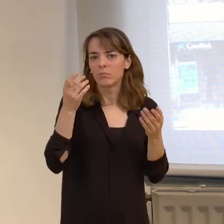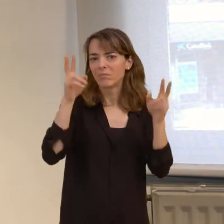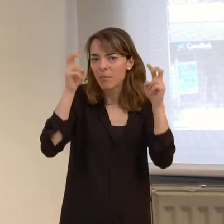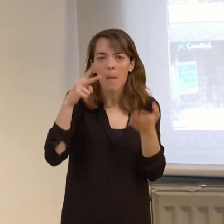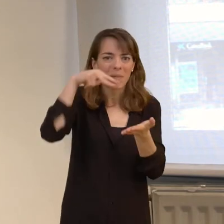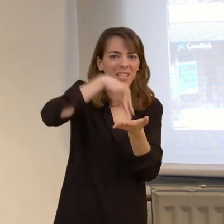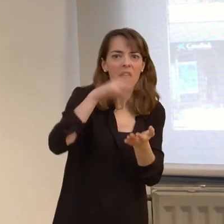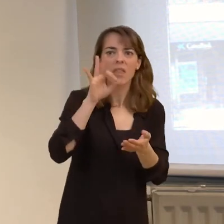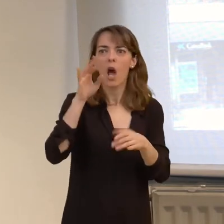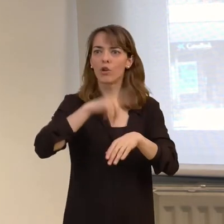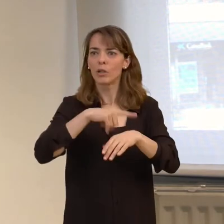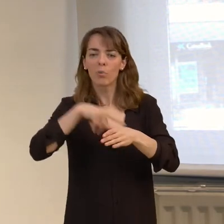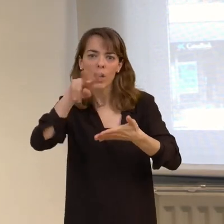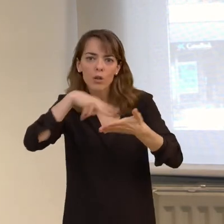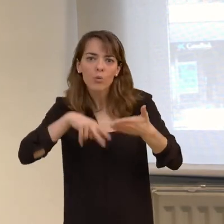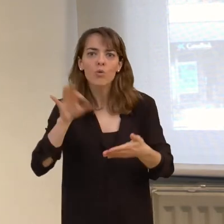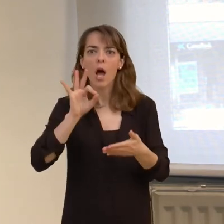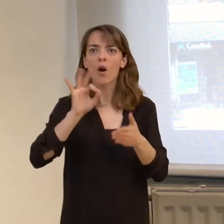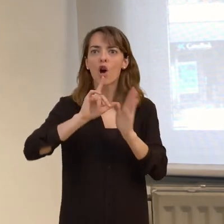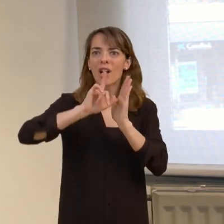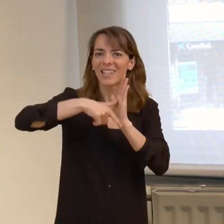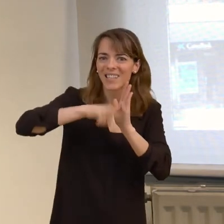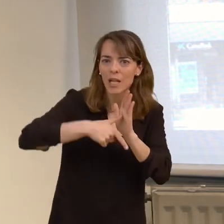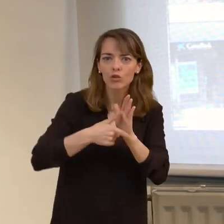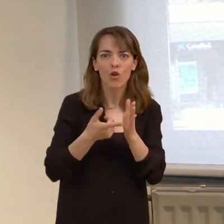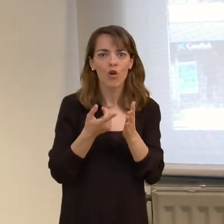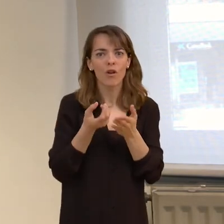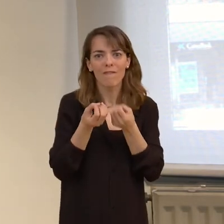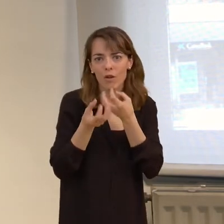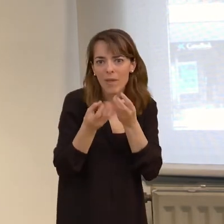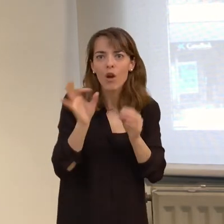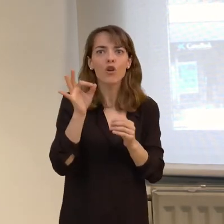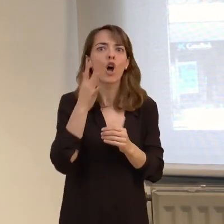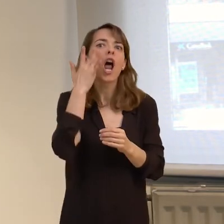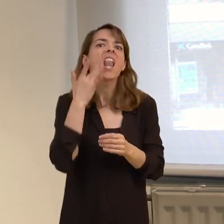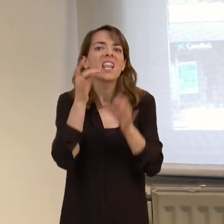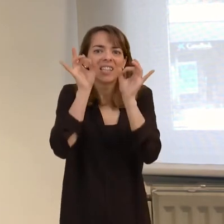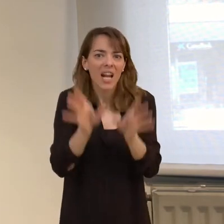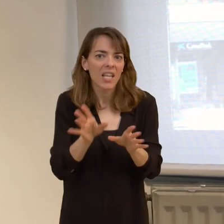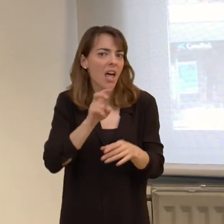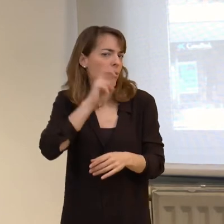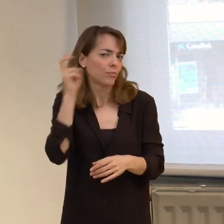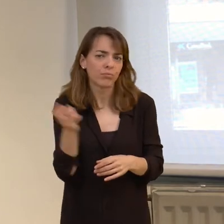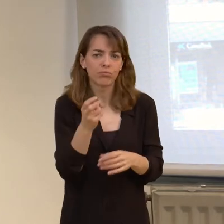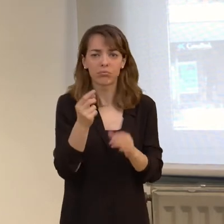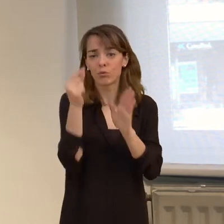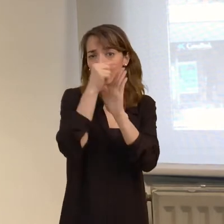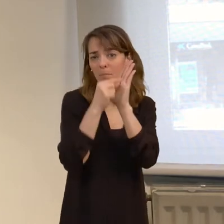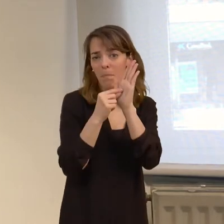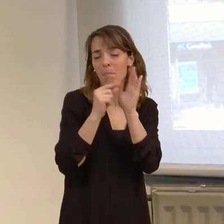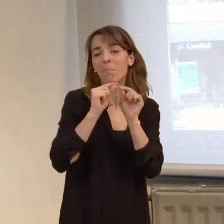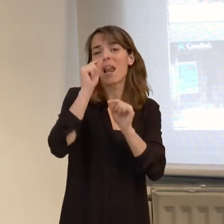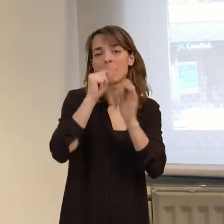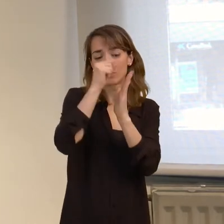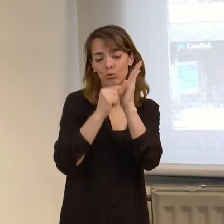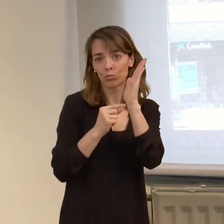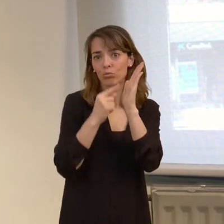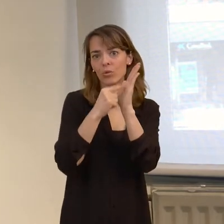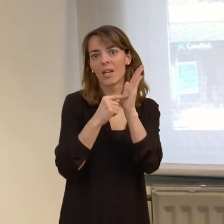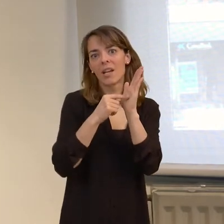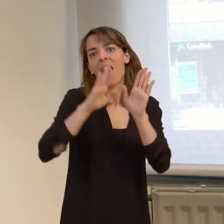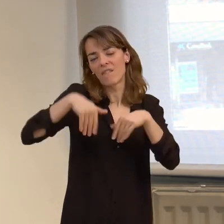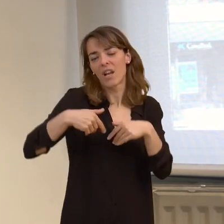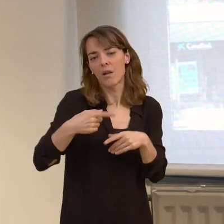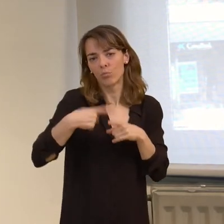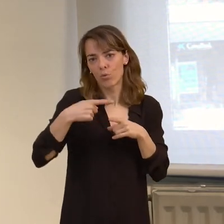en tiempo de lectura, en retraso en la información, literalidad, en fin, una serie de parámetros que son los que determina que los